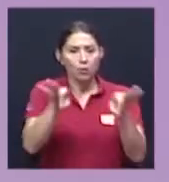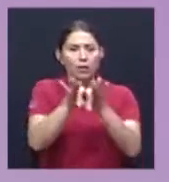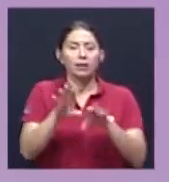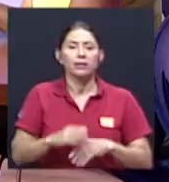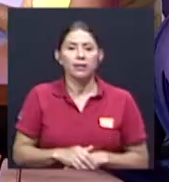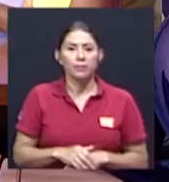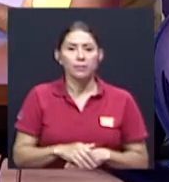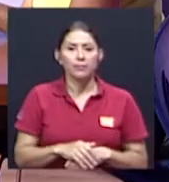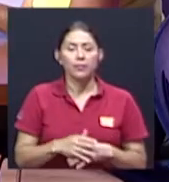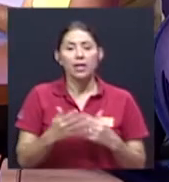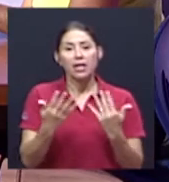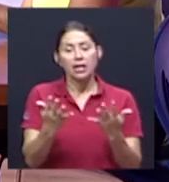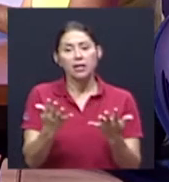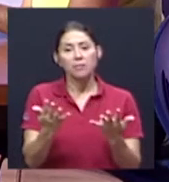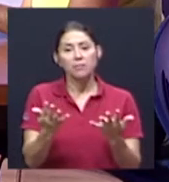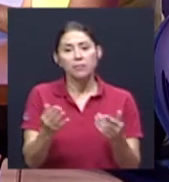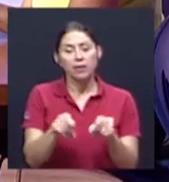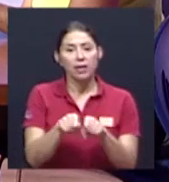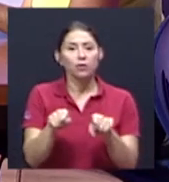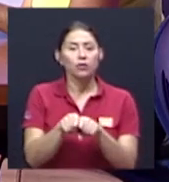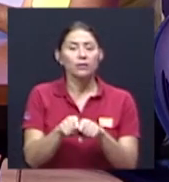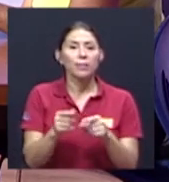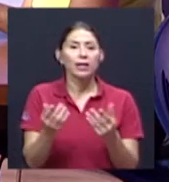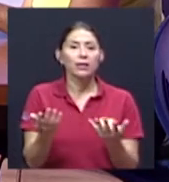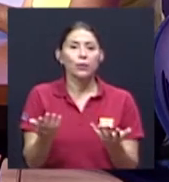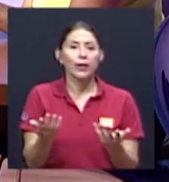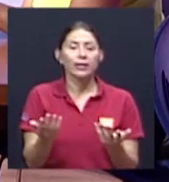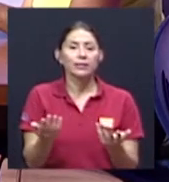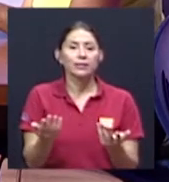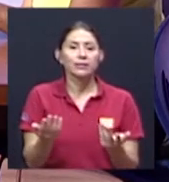¿verdad? uno es ese y el otro aspecto es